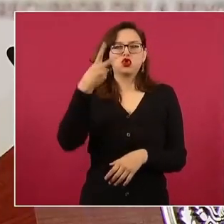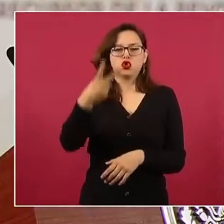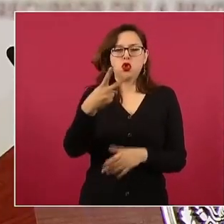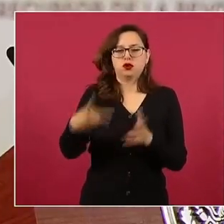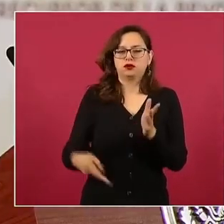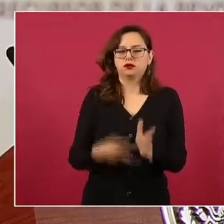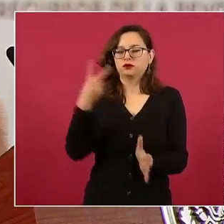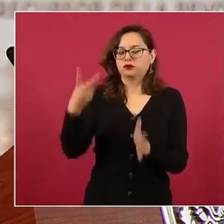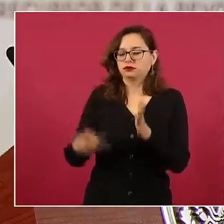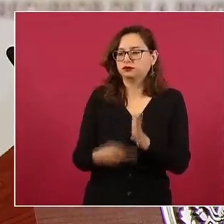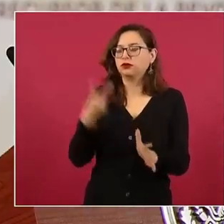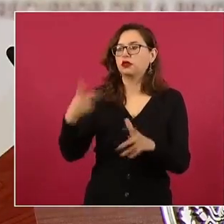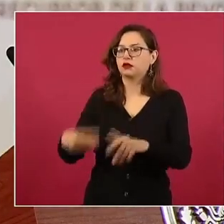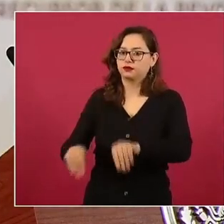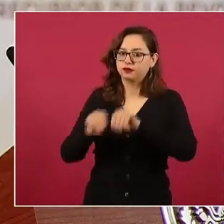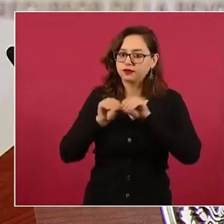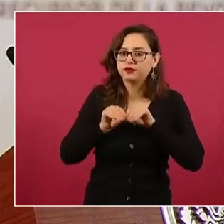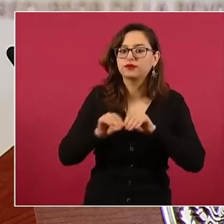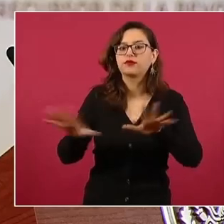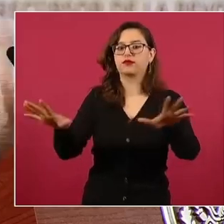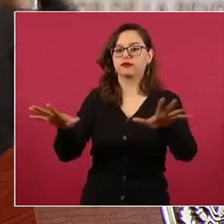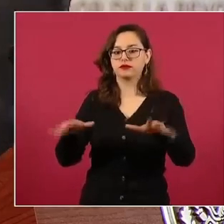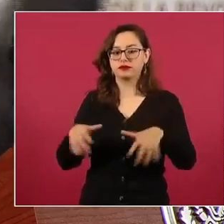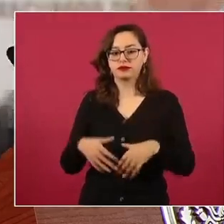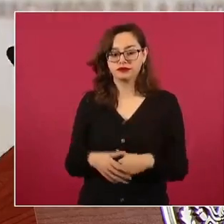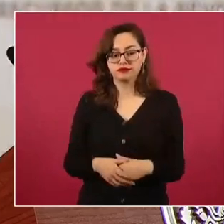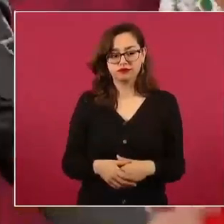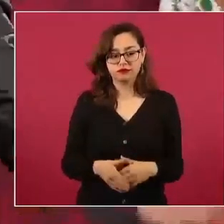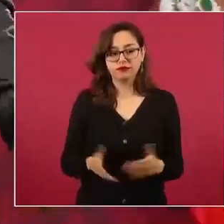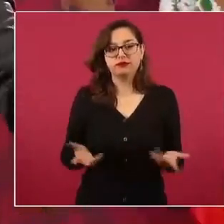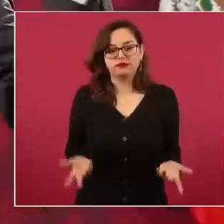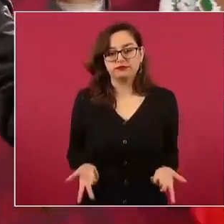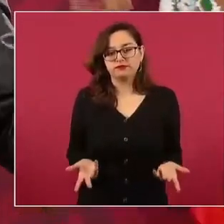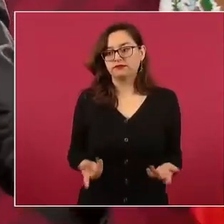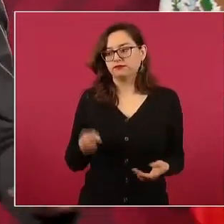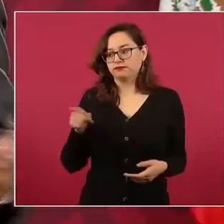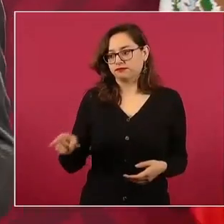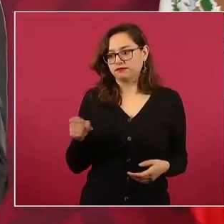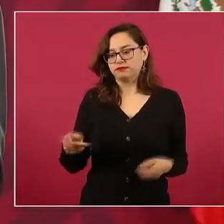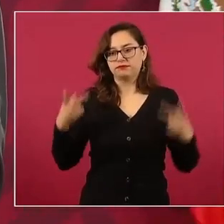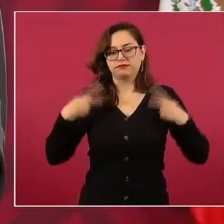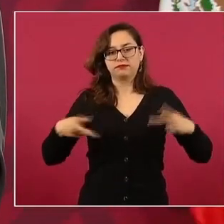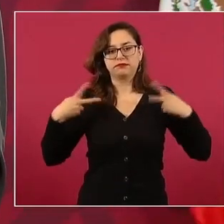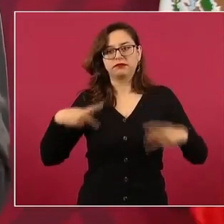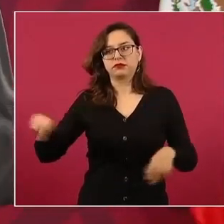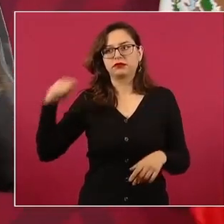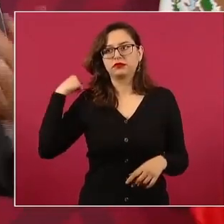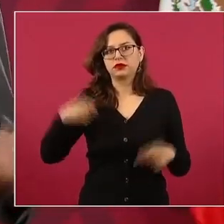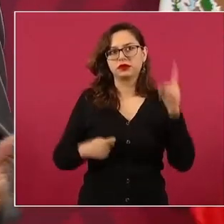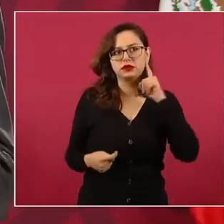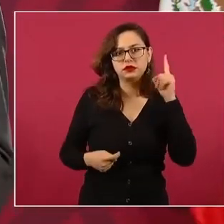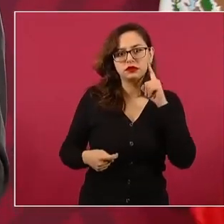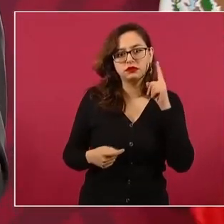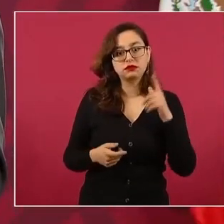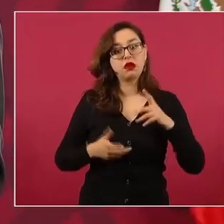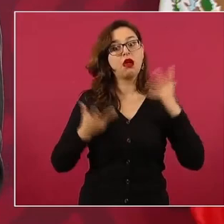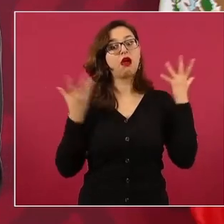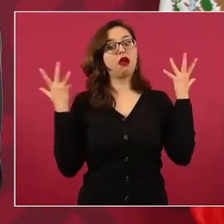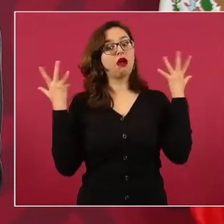y con eso, pues como era un programa muy escuchado, pues la gente